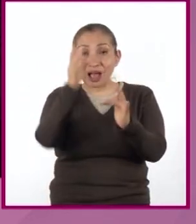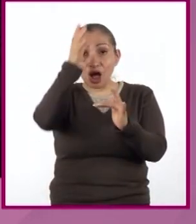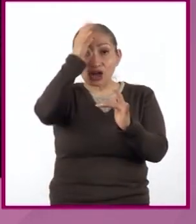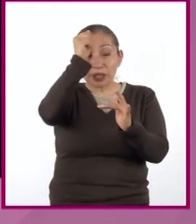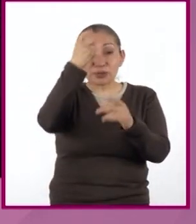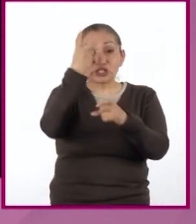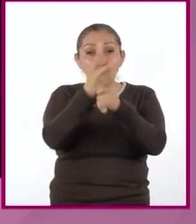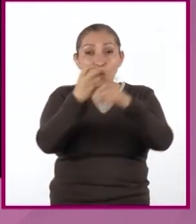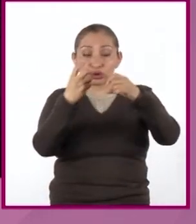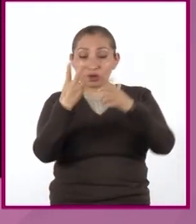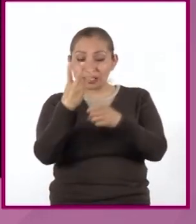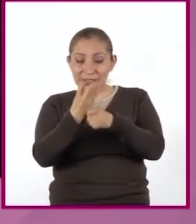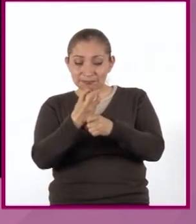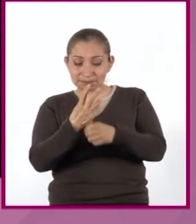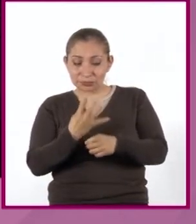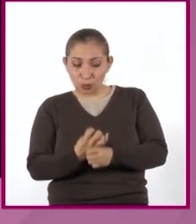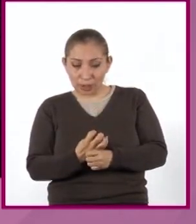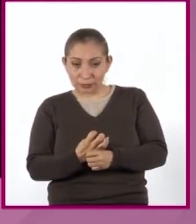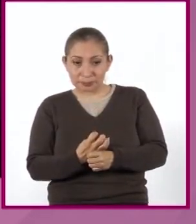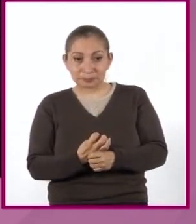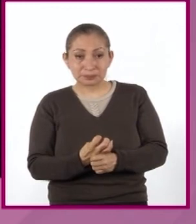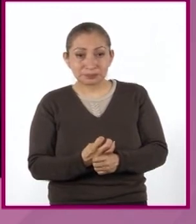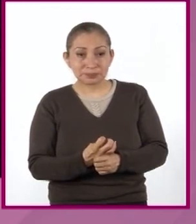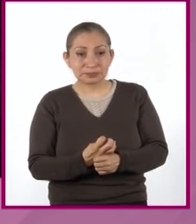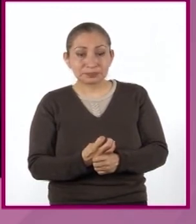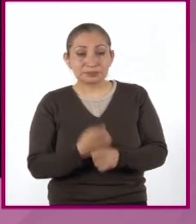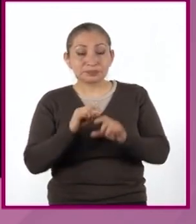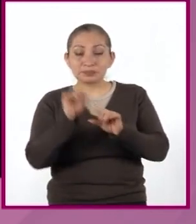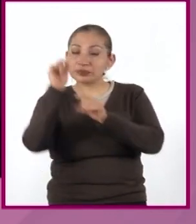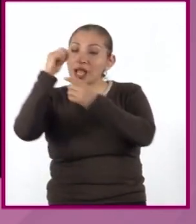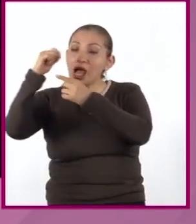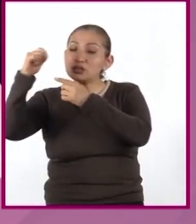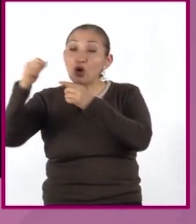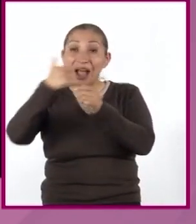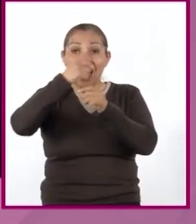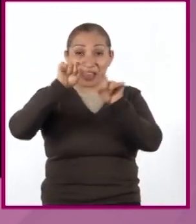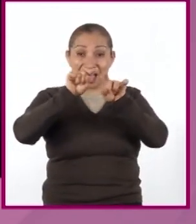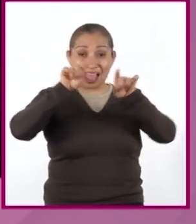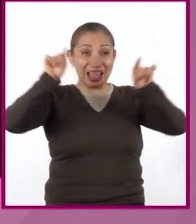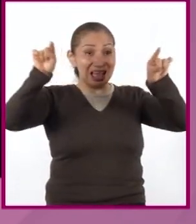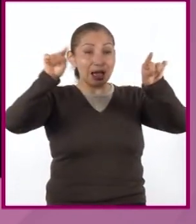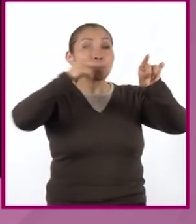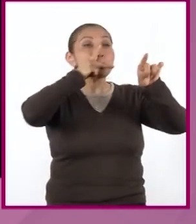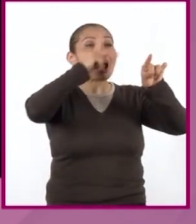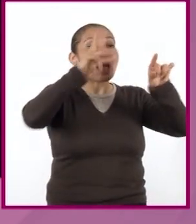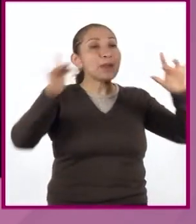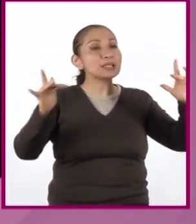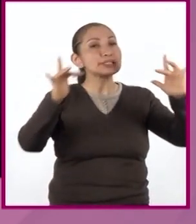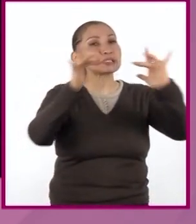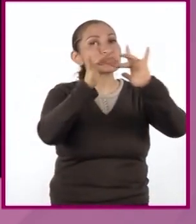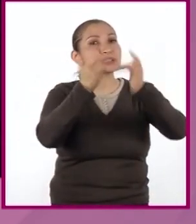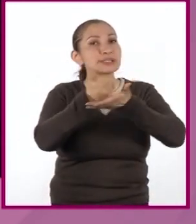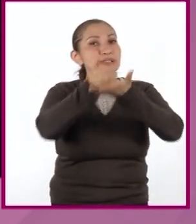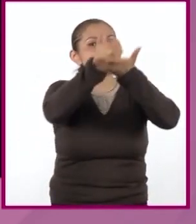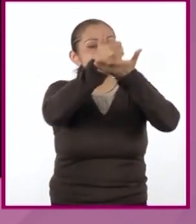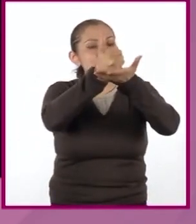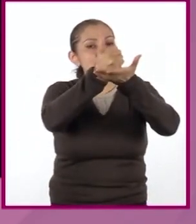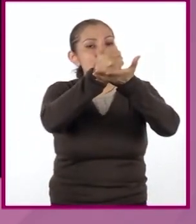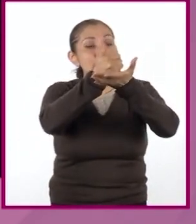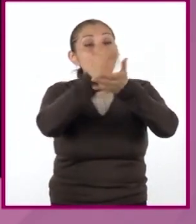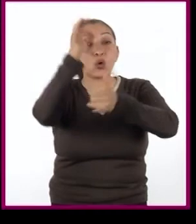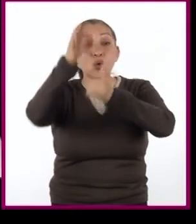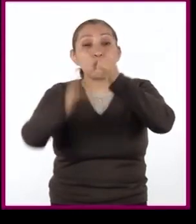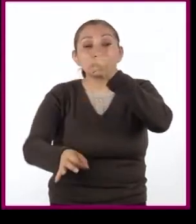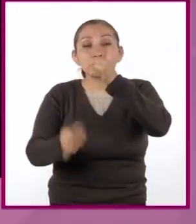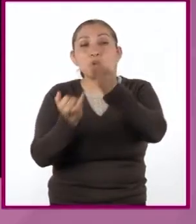secundarios y subsecuentes. Picamos y anotamos sobre cada palillo palabras de enlace. Aderezamos